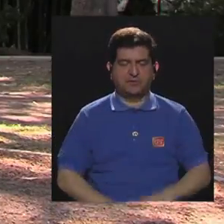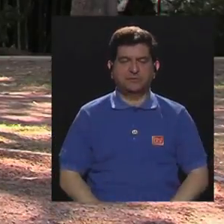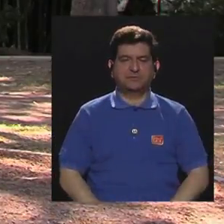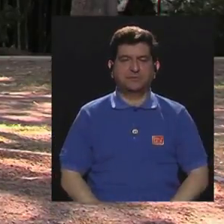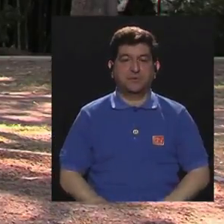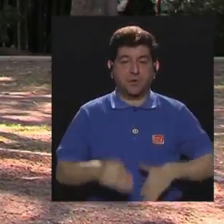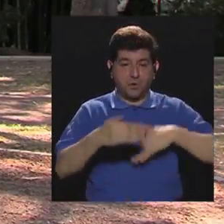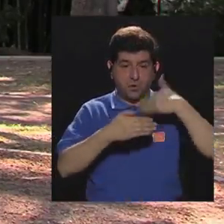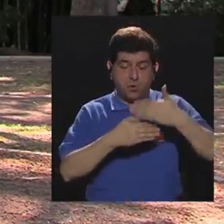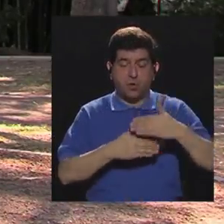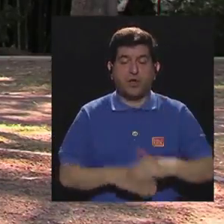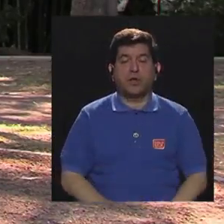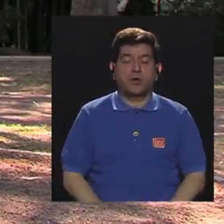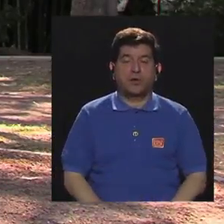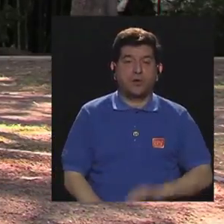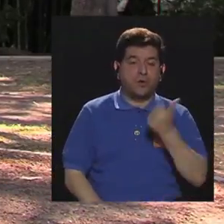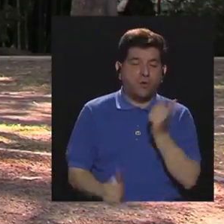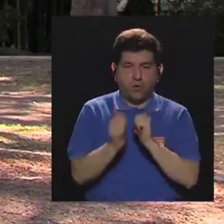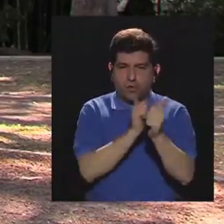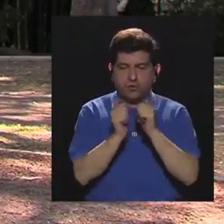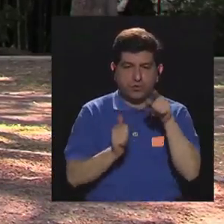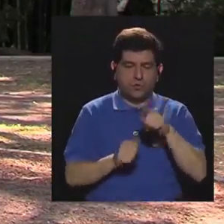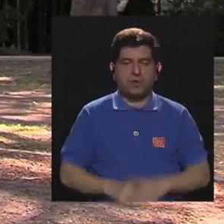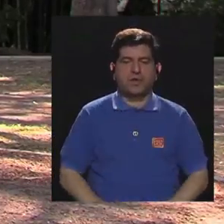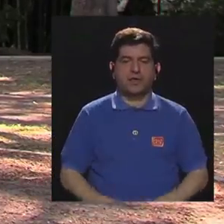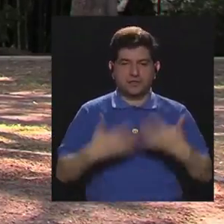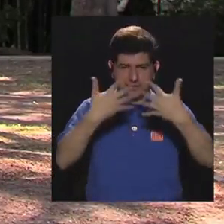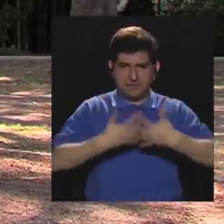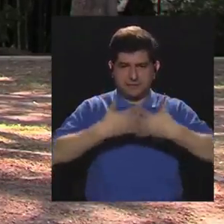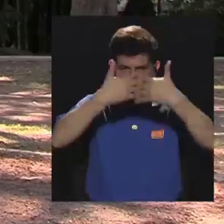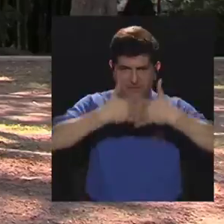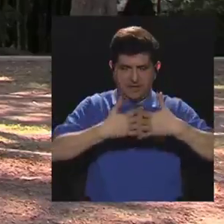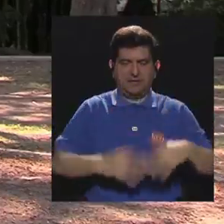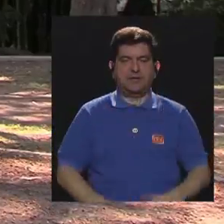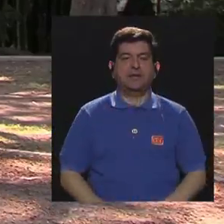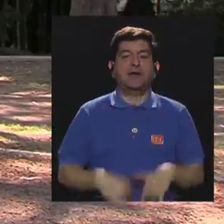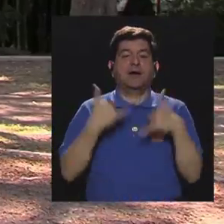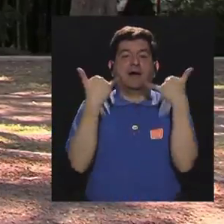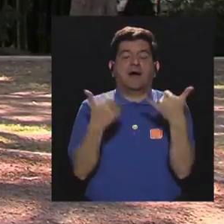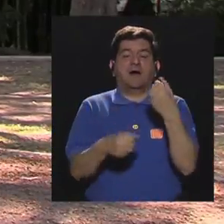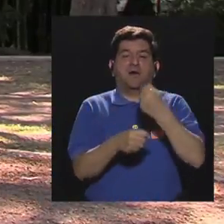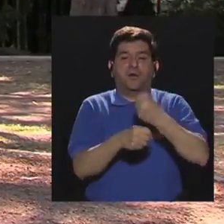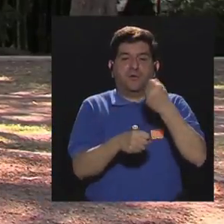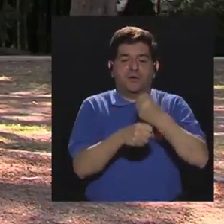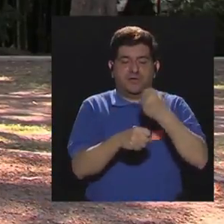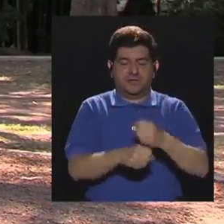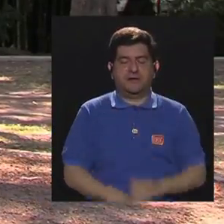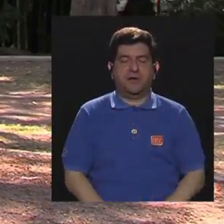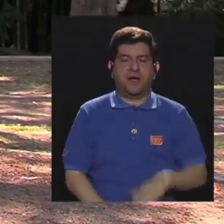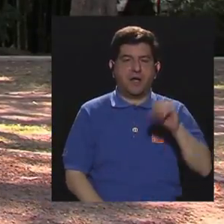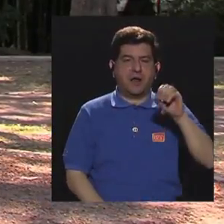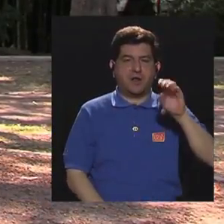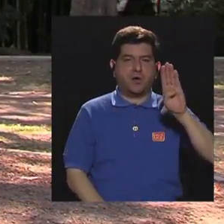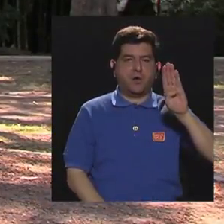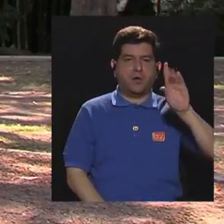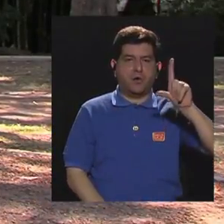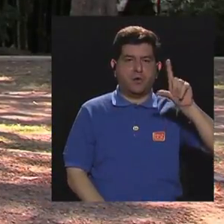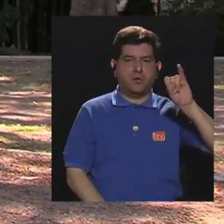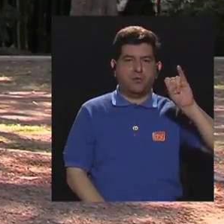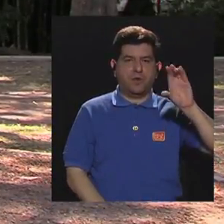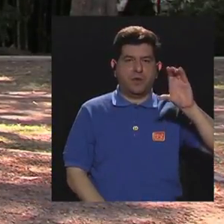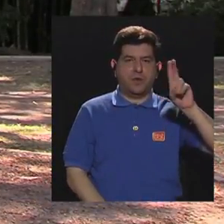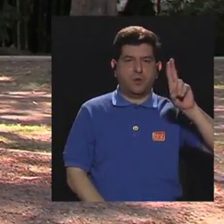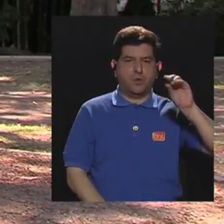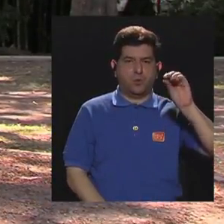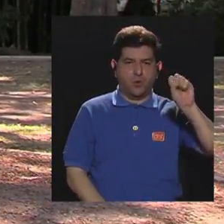Vamos a seguir con otro ejercicio que podemos hacer en esta máquina que más bien ahora vamos a trabajar con los oblicuos. Entonces lo que vamos